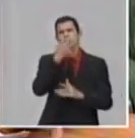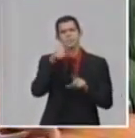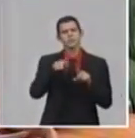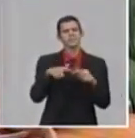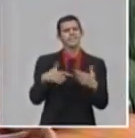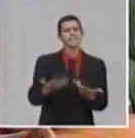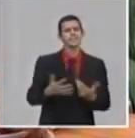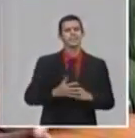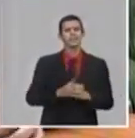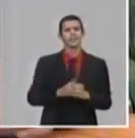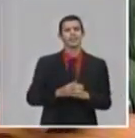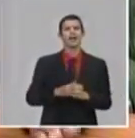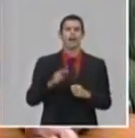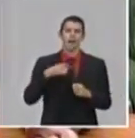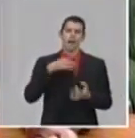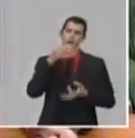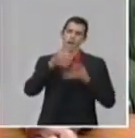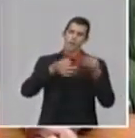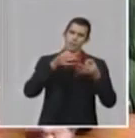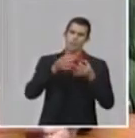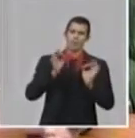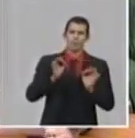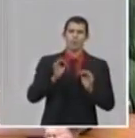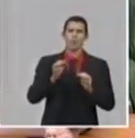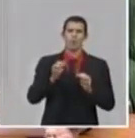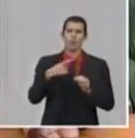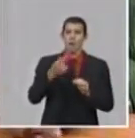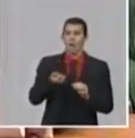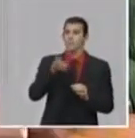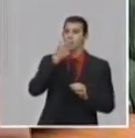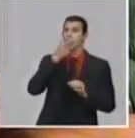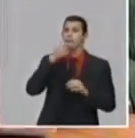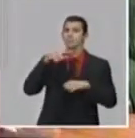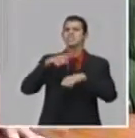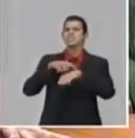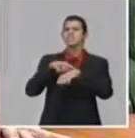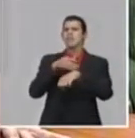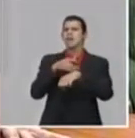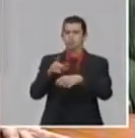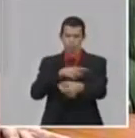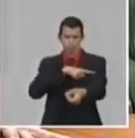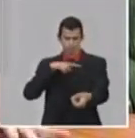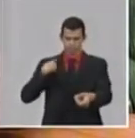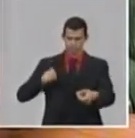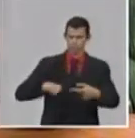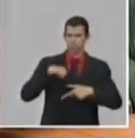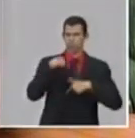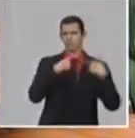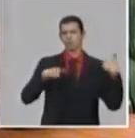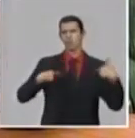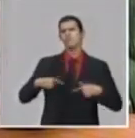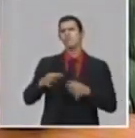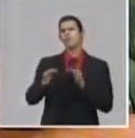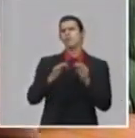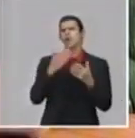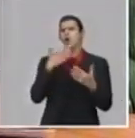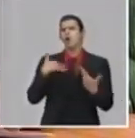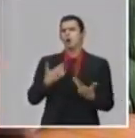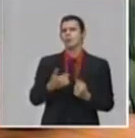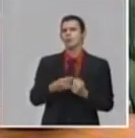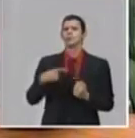se biodistribuye. Y nosotros podemos darle una respuesta a los investigadores que estamos detrás de esta molécula, que es un grupo